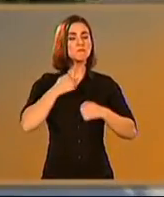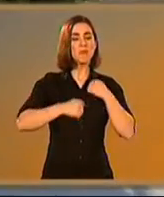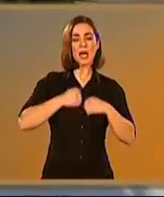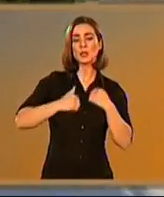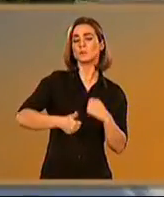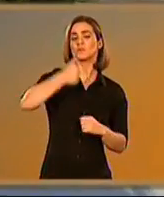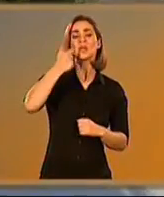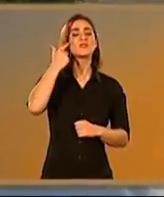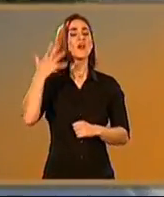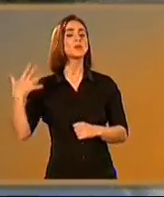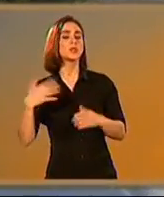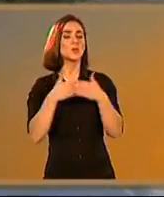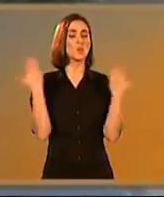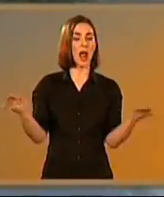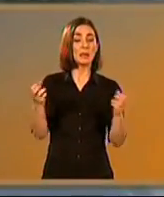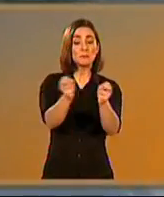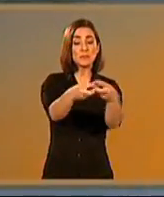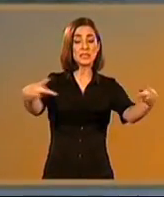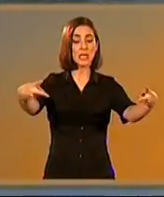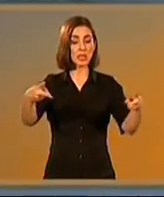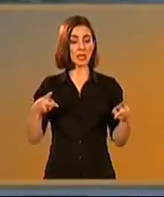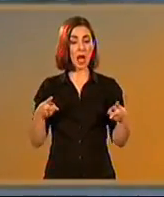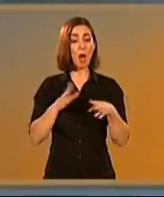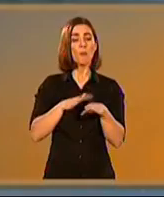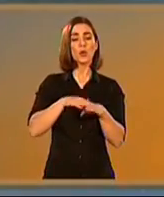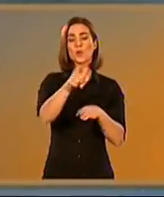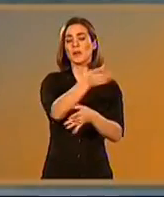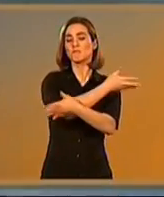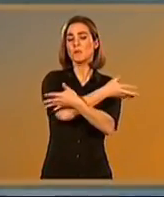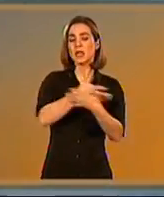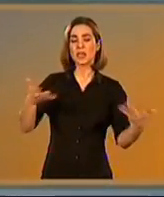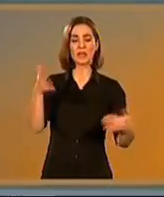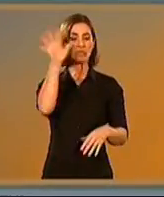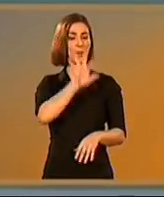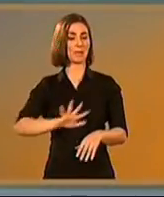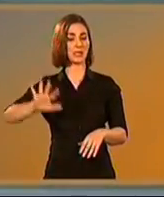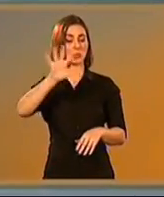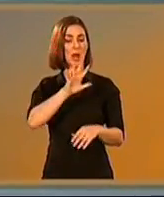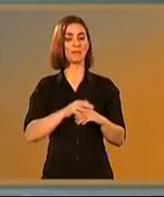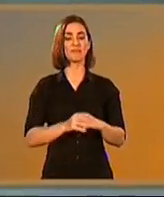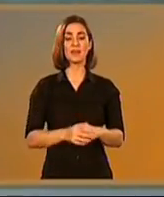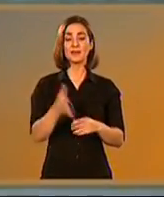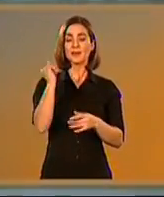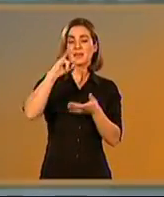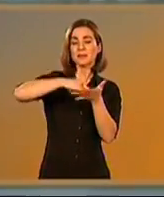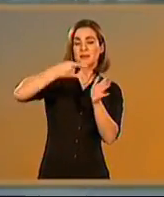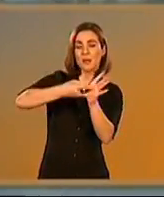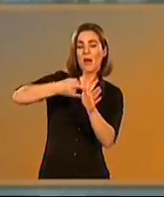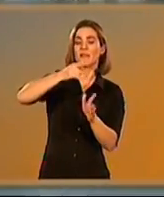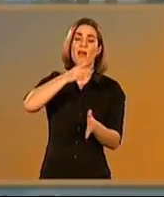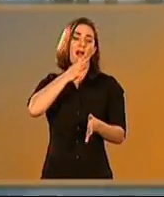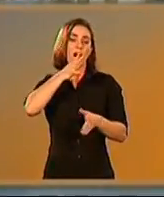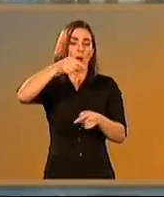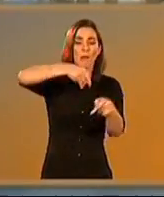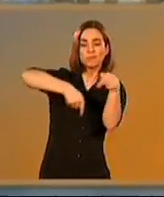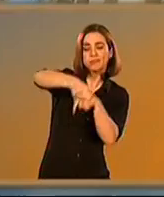De los baños romanos destaca la piscina, que por sus dimensiones es una de las mayores conservadas en la península y que contaba